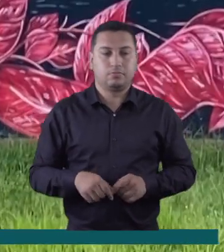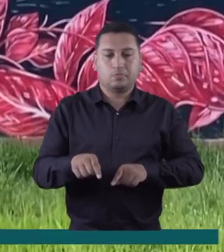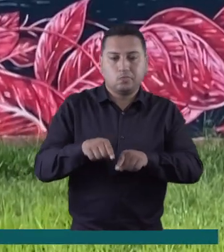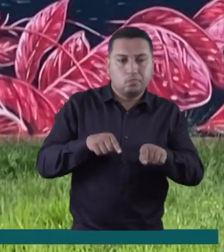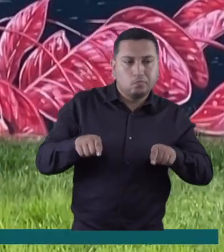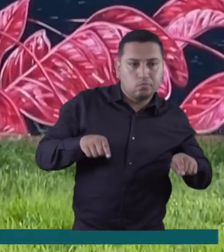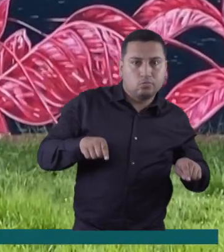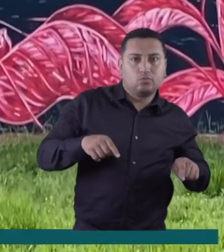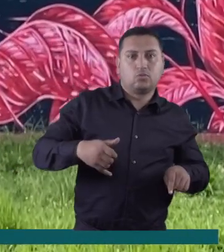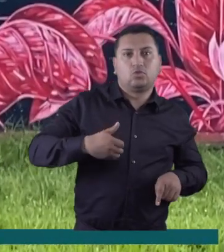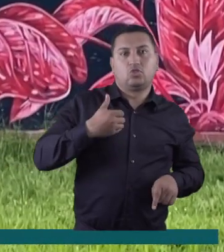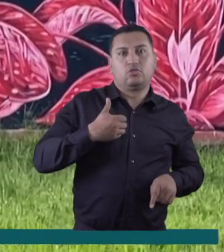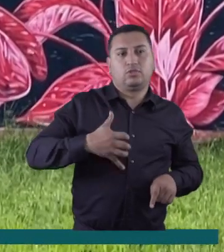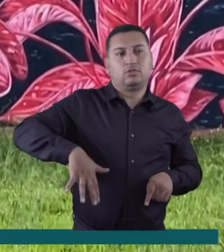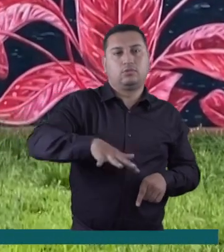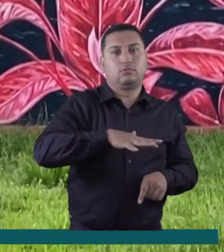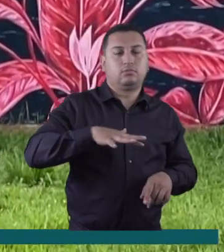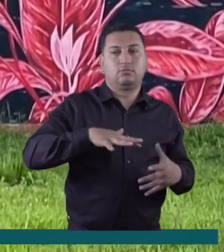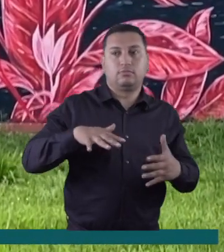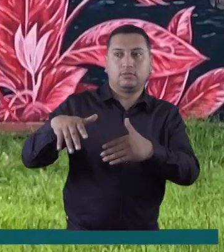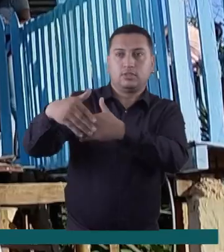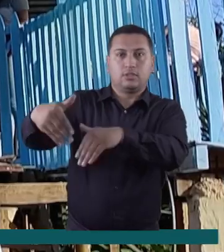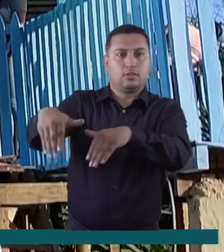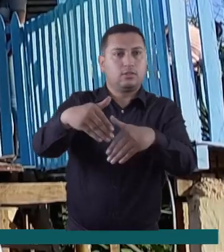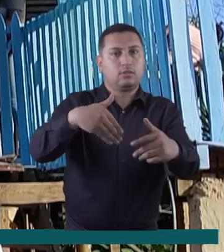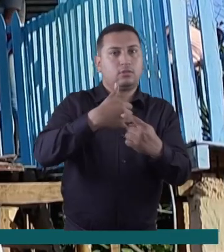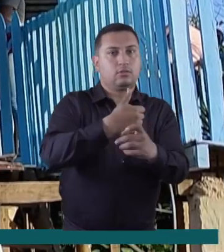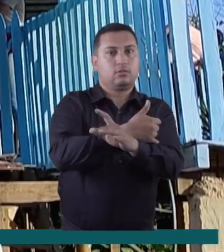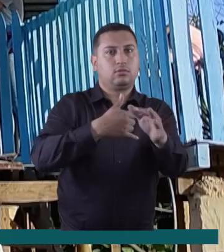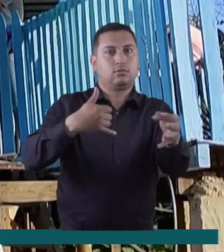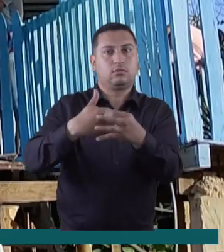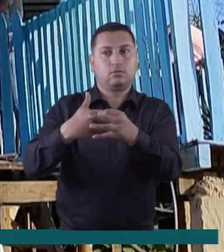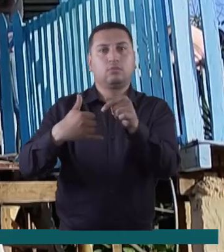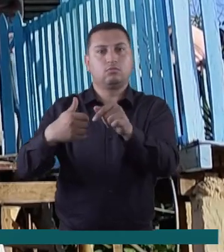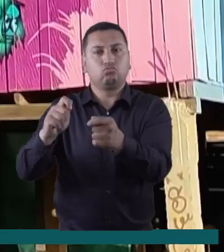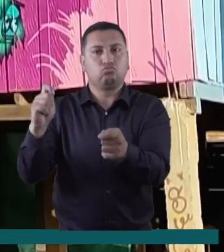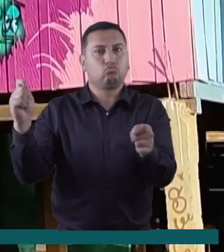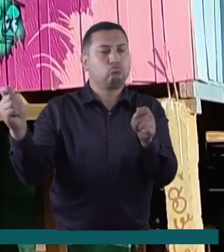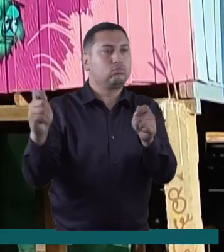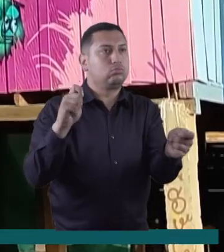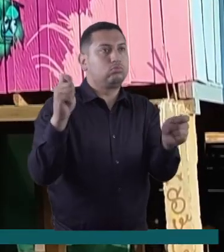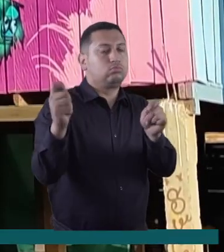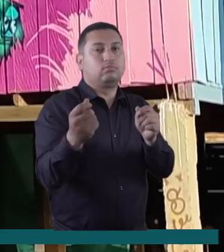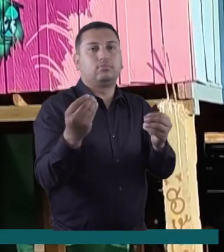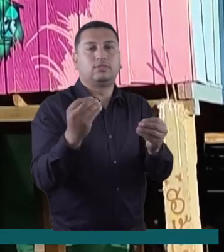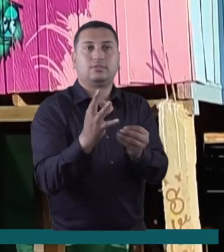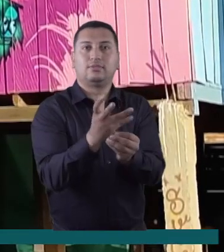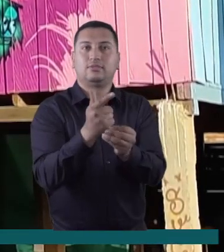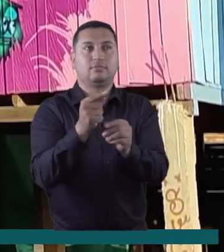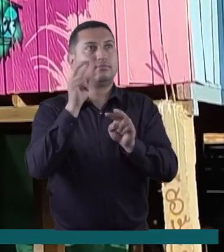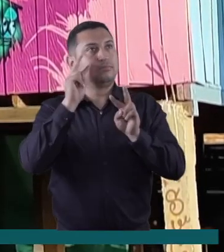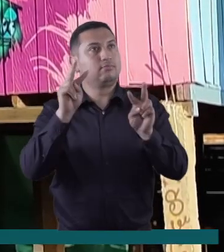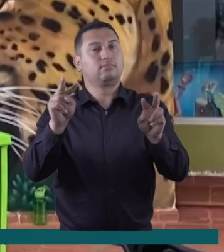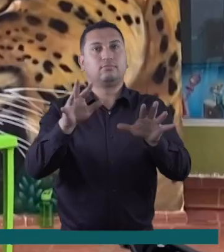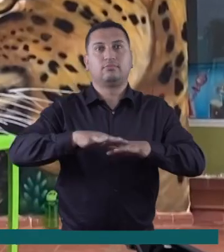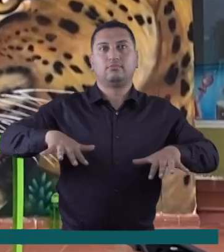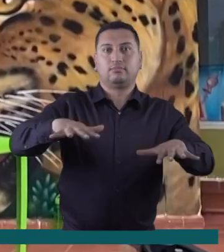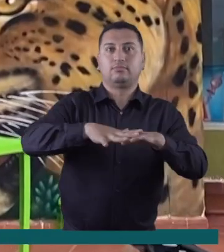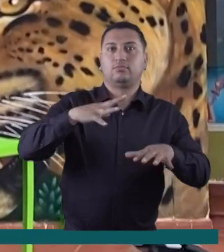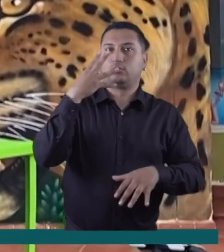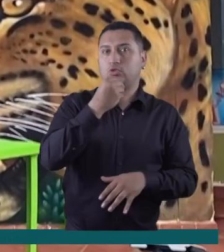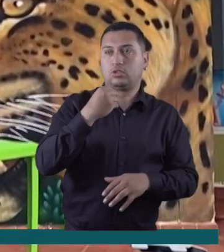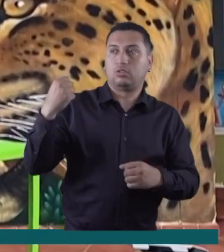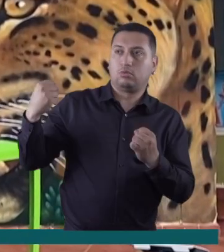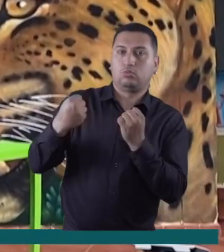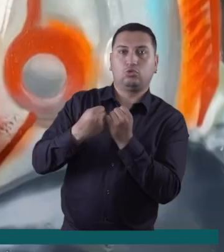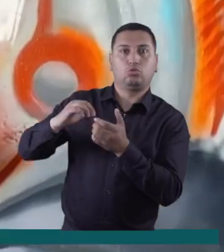Varios jóvenes están transformando calles y fachadas de San José del Guaviare con murales artísticos para embellecer los barrios apoyados por